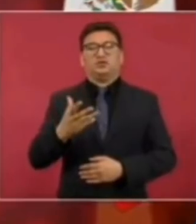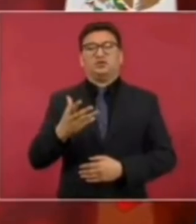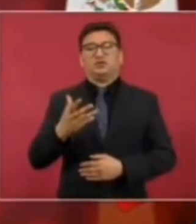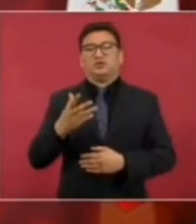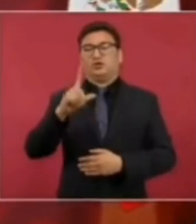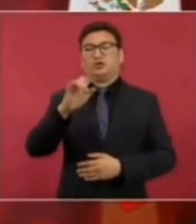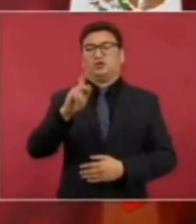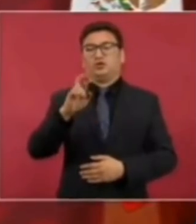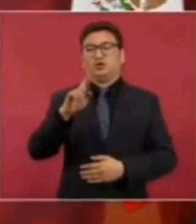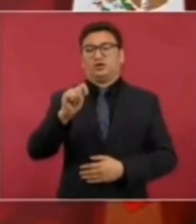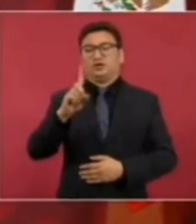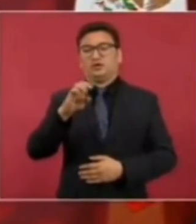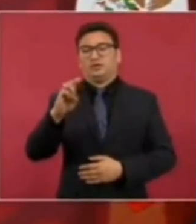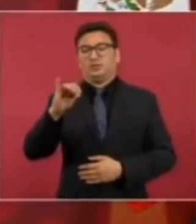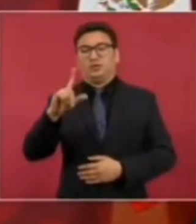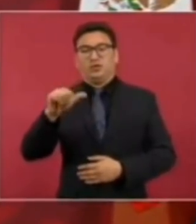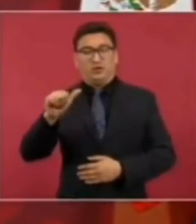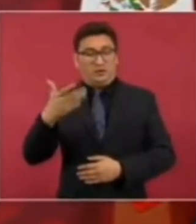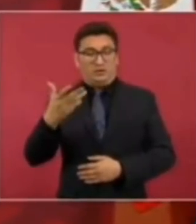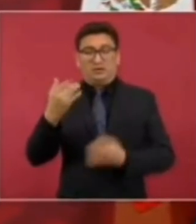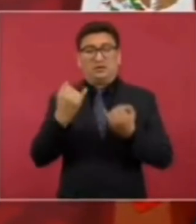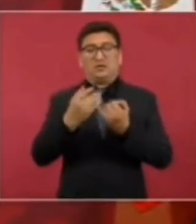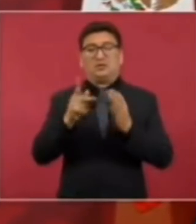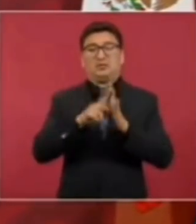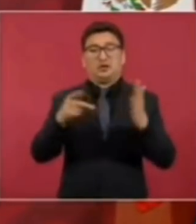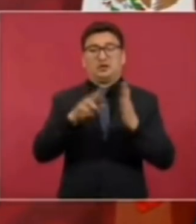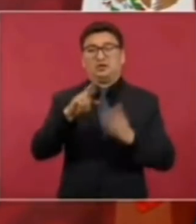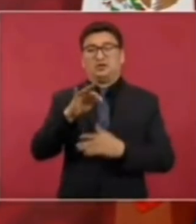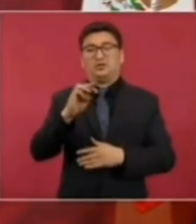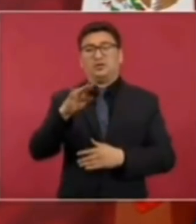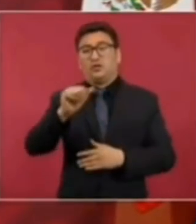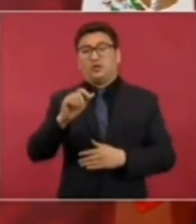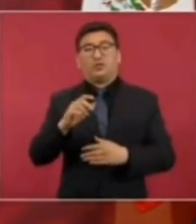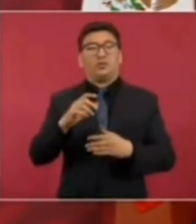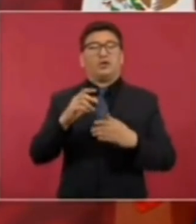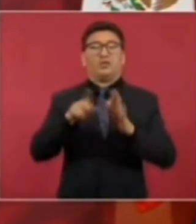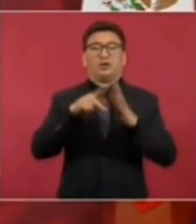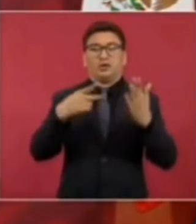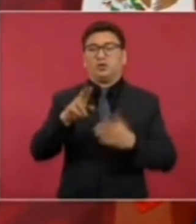como Lórez de Mola, el Reforma, el Universal,